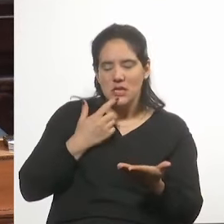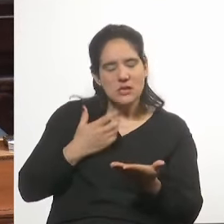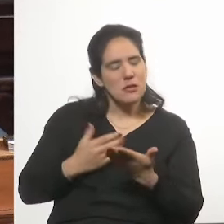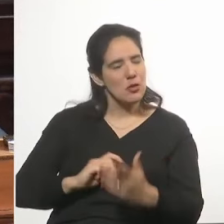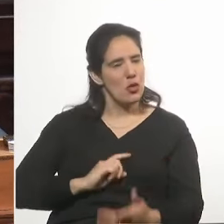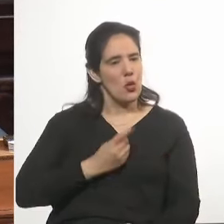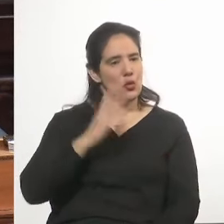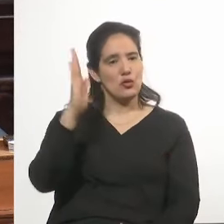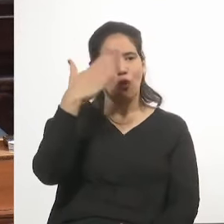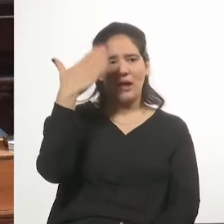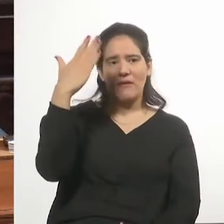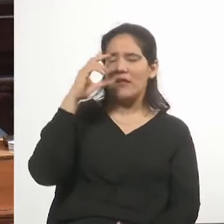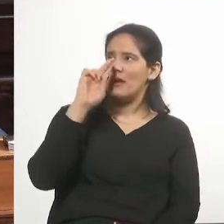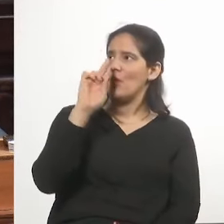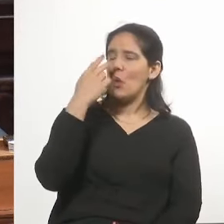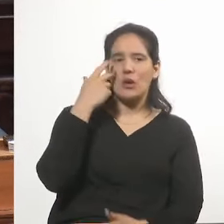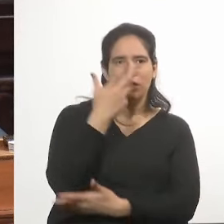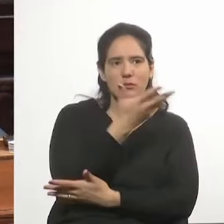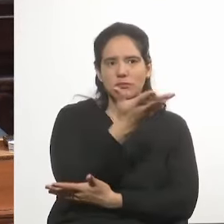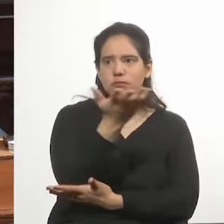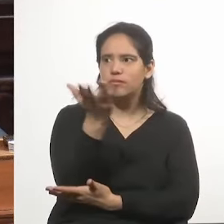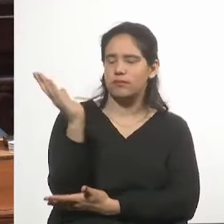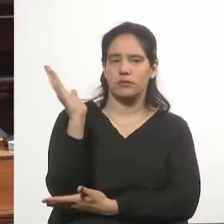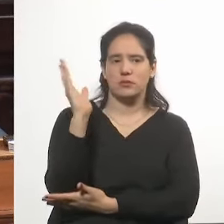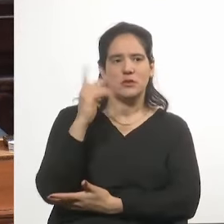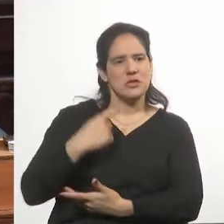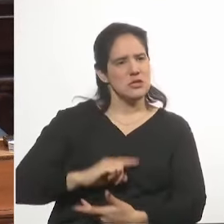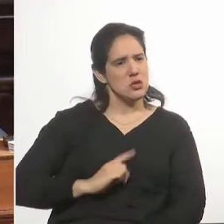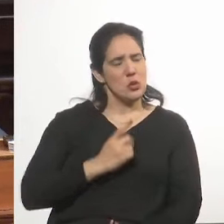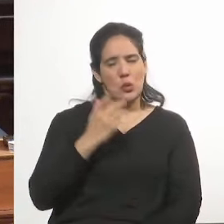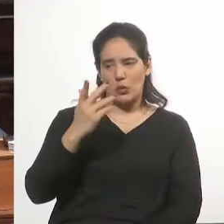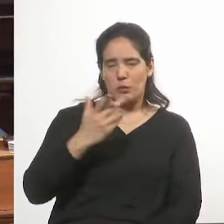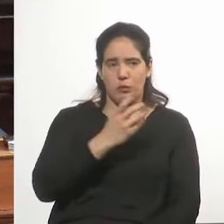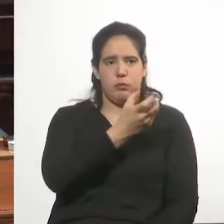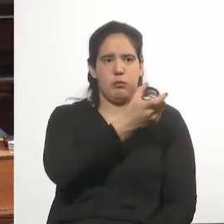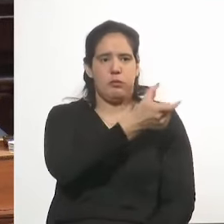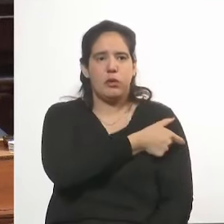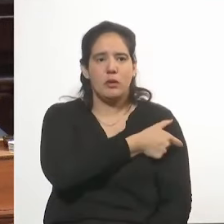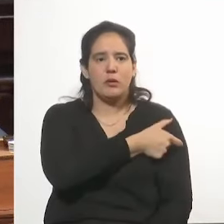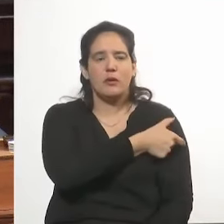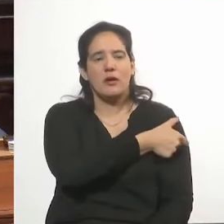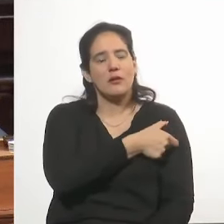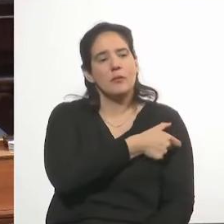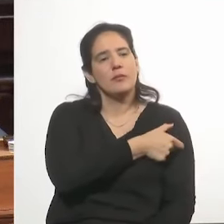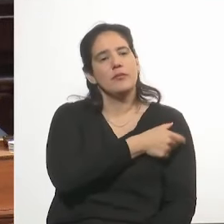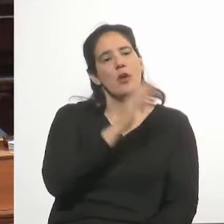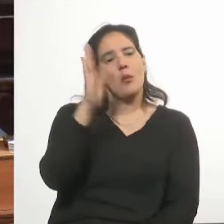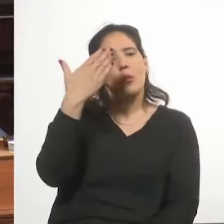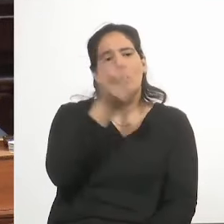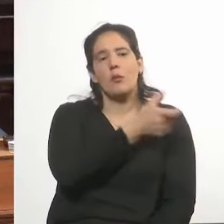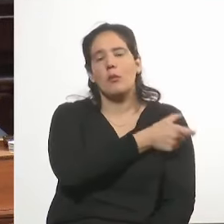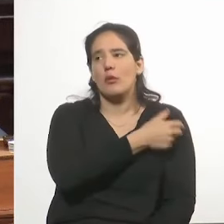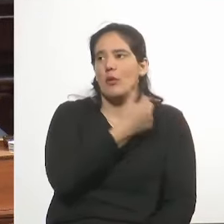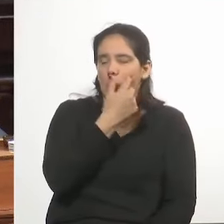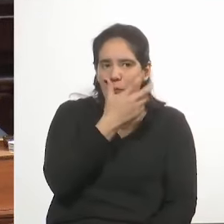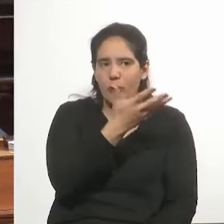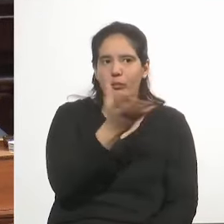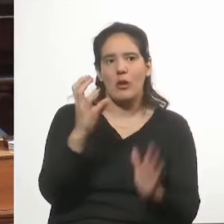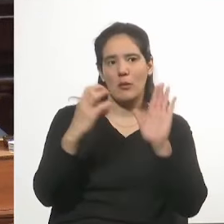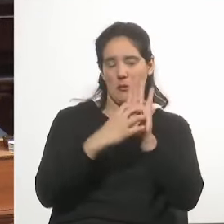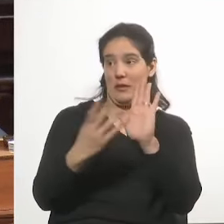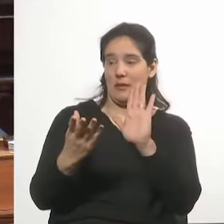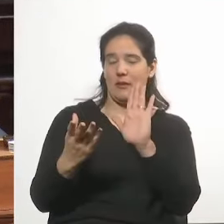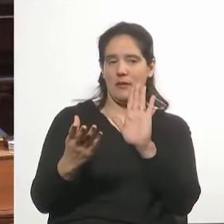bandera uruguaya, esa que llevan con orgullo en su brazo en todas las misiones en el exterior.